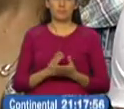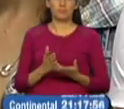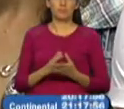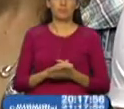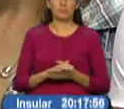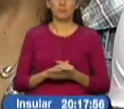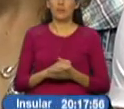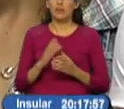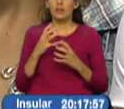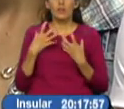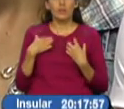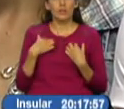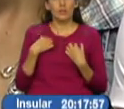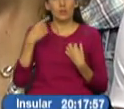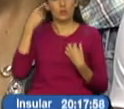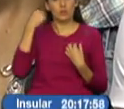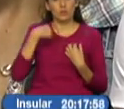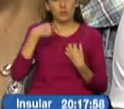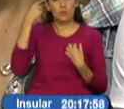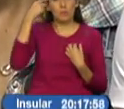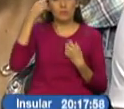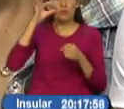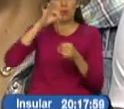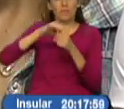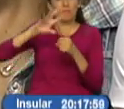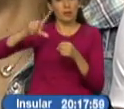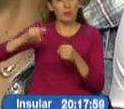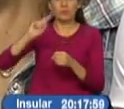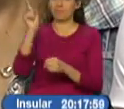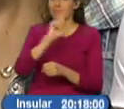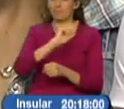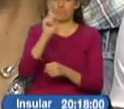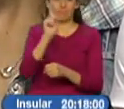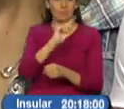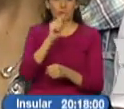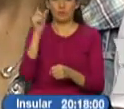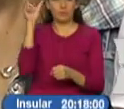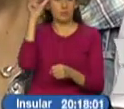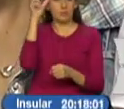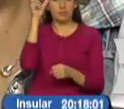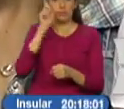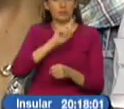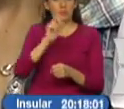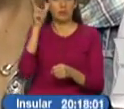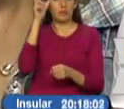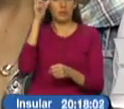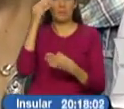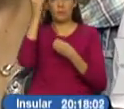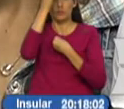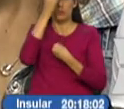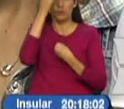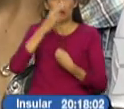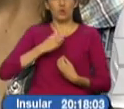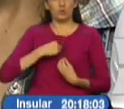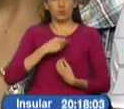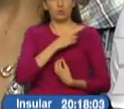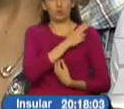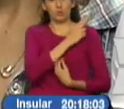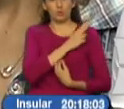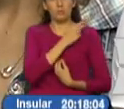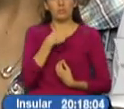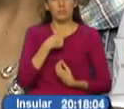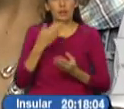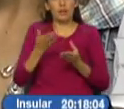Es por esto que no creemos en esta teoría del fraude, sino que se están yendo contra nuestros principios. Nosotros, como universitarios, hicimos las